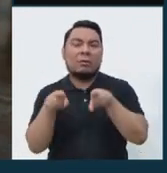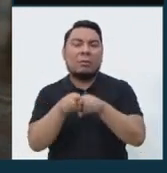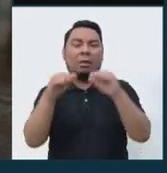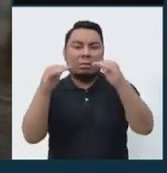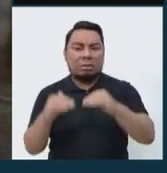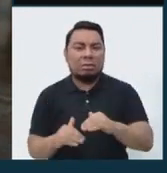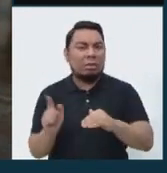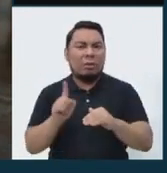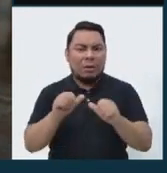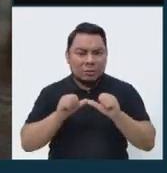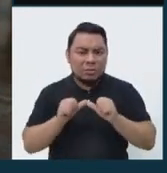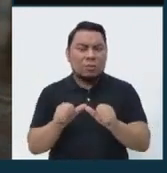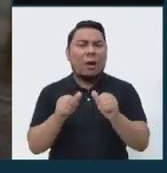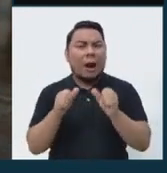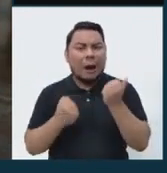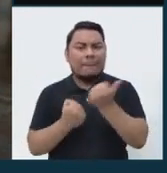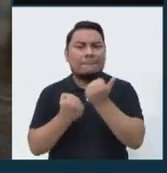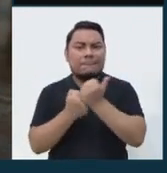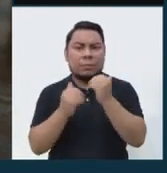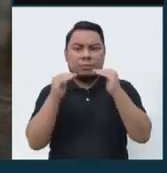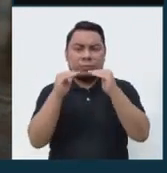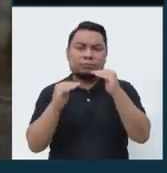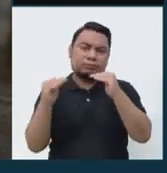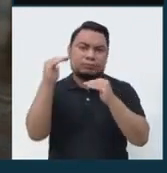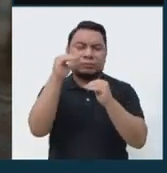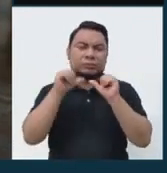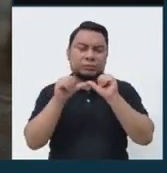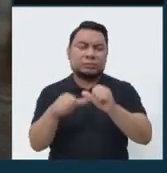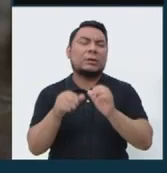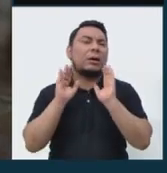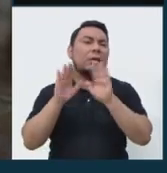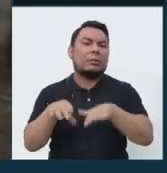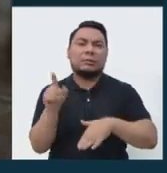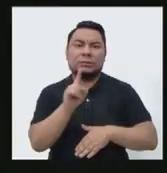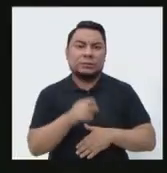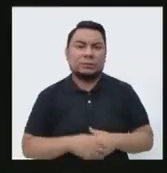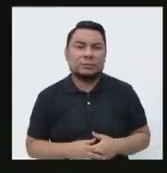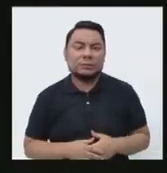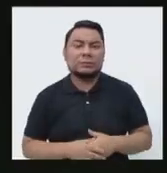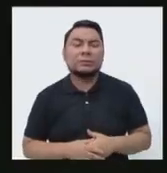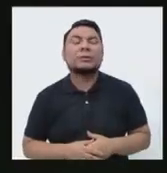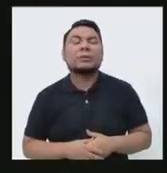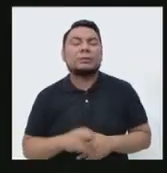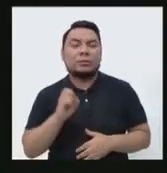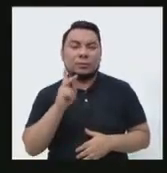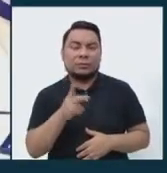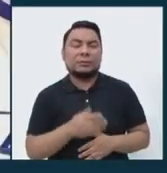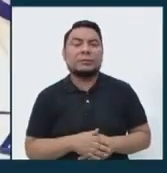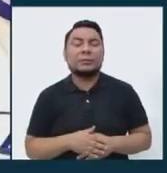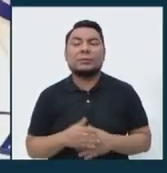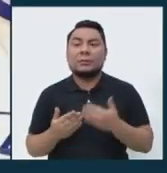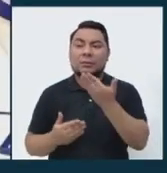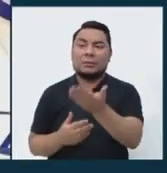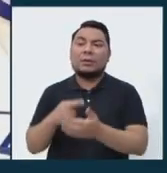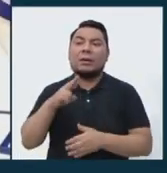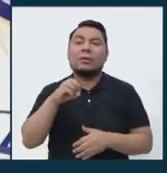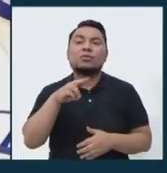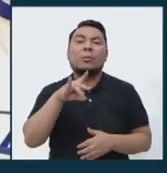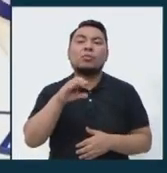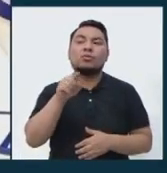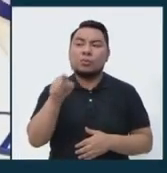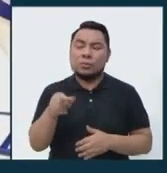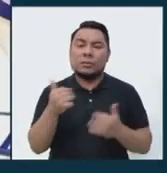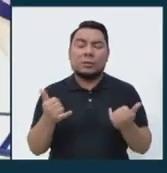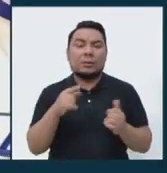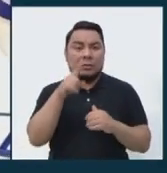Tenemos que continuar apoyando a esa juventud, no abandonarlos. Muy bien, el turno del candidato Rómulo Mucho Momani.